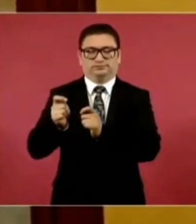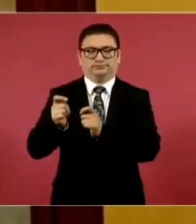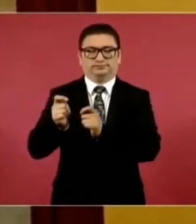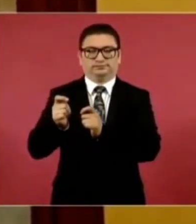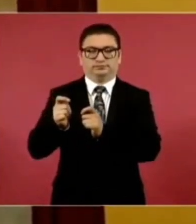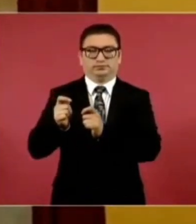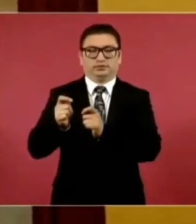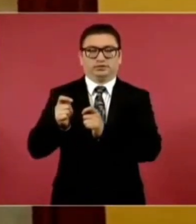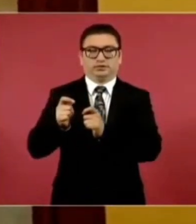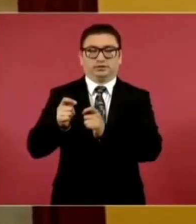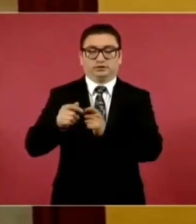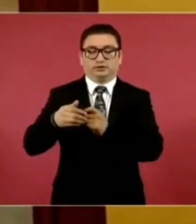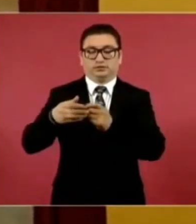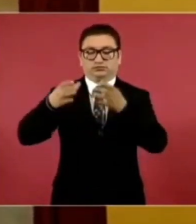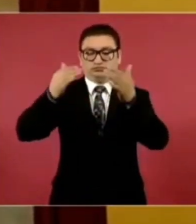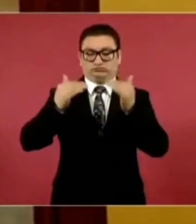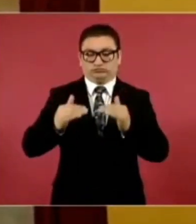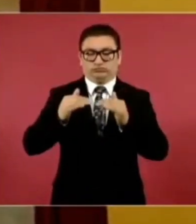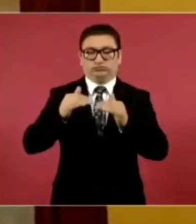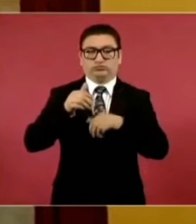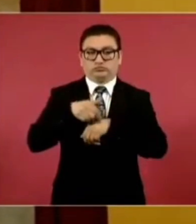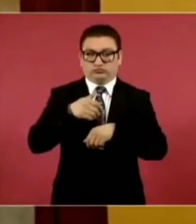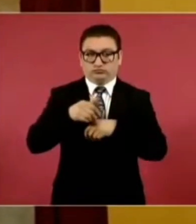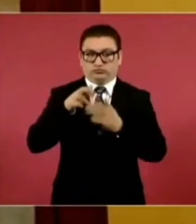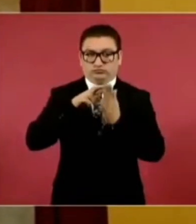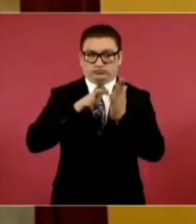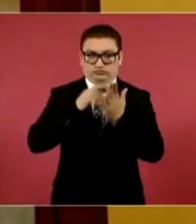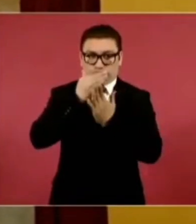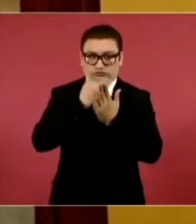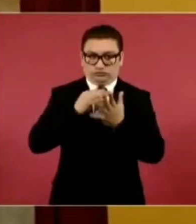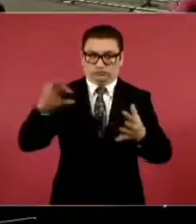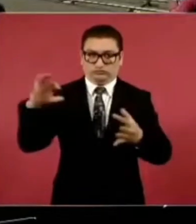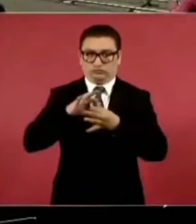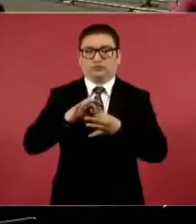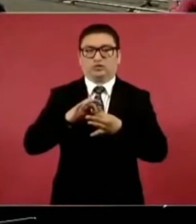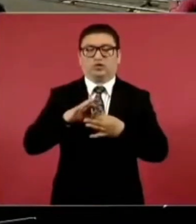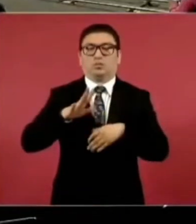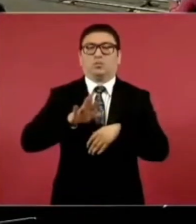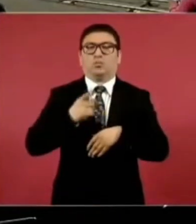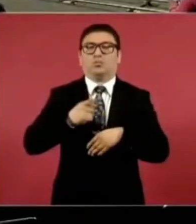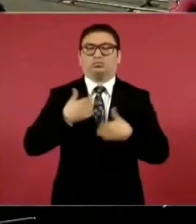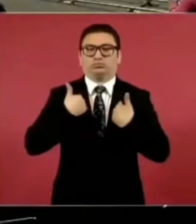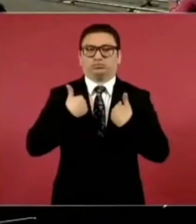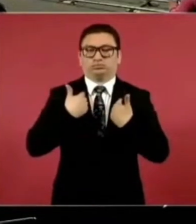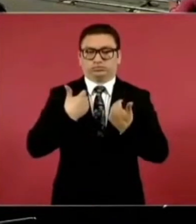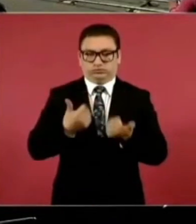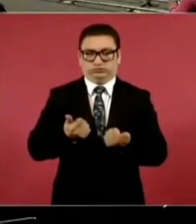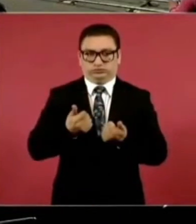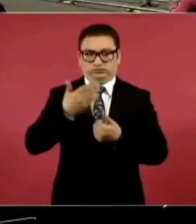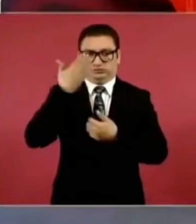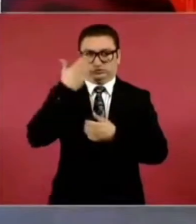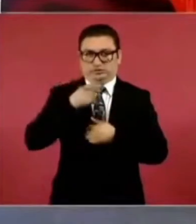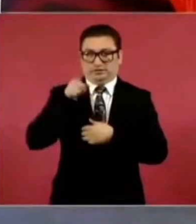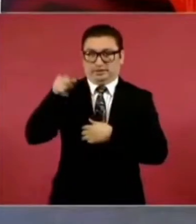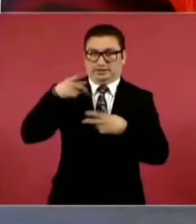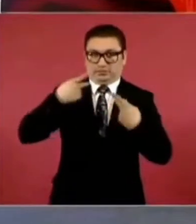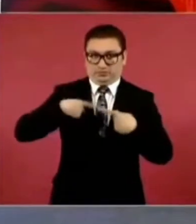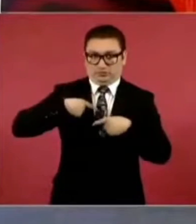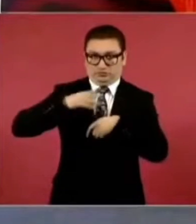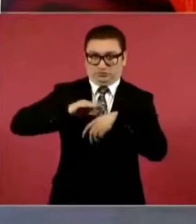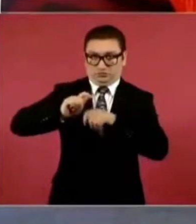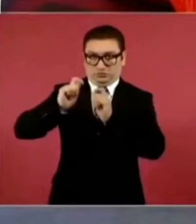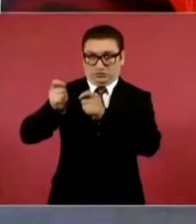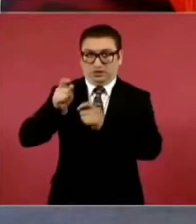en el siguiente numeral lo anterior en el entendido de que el concesionario estará